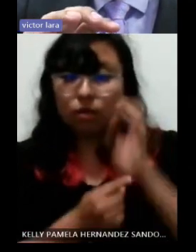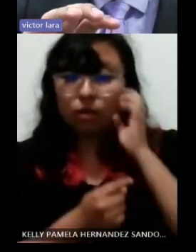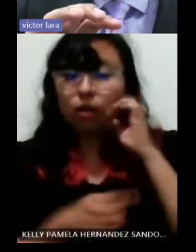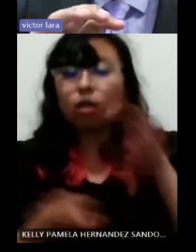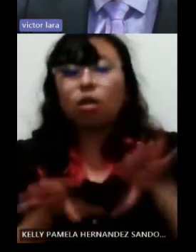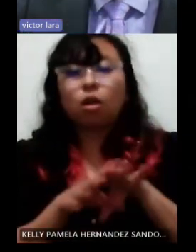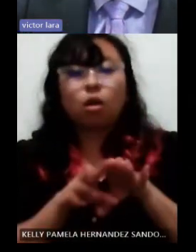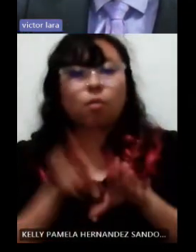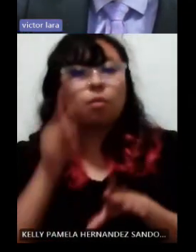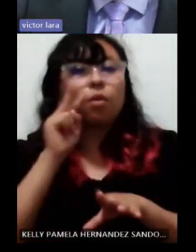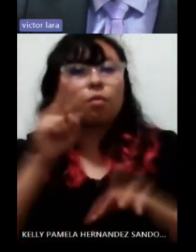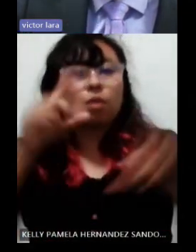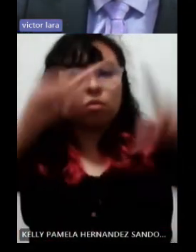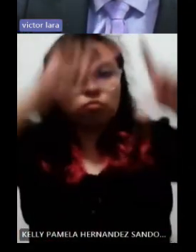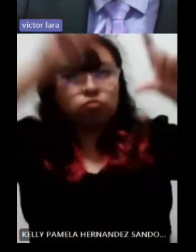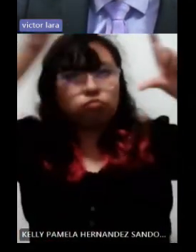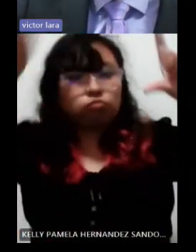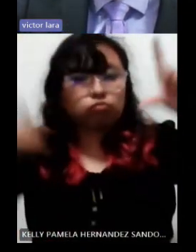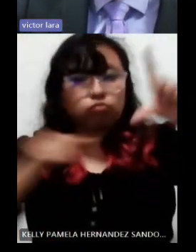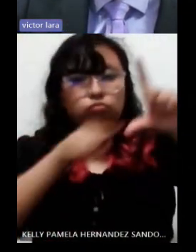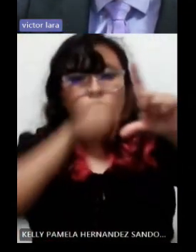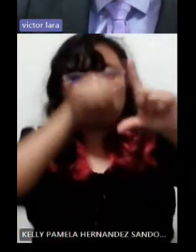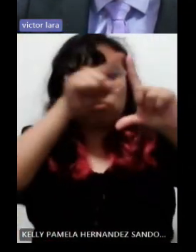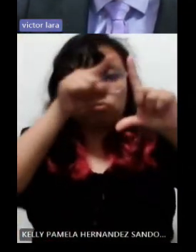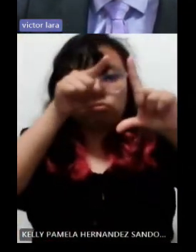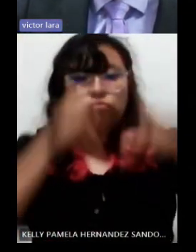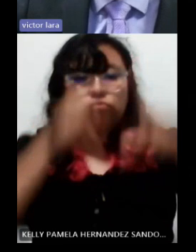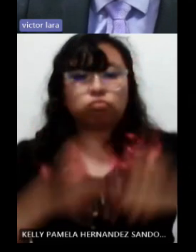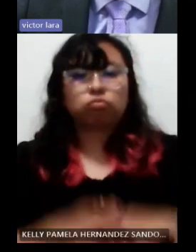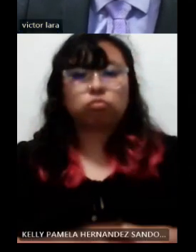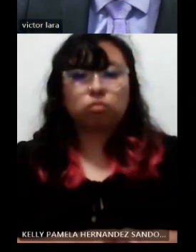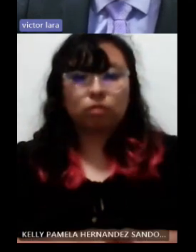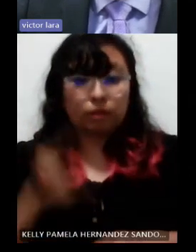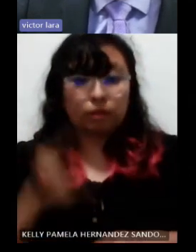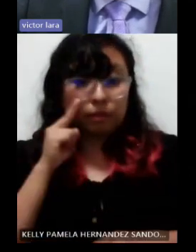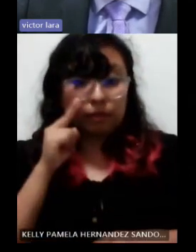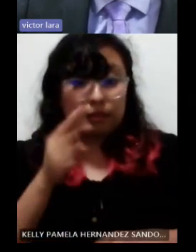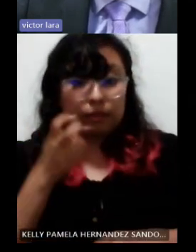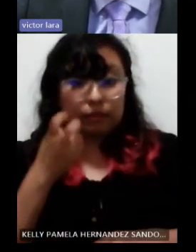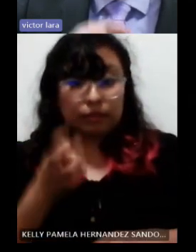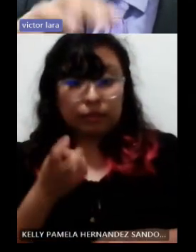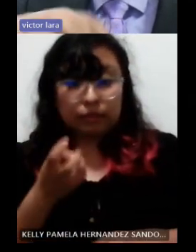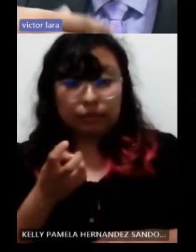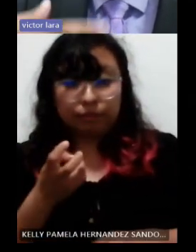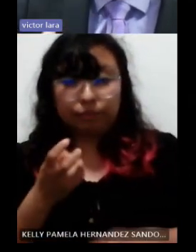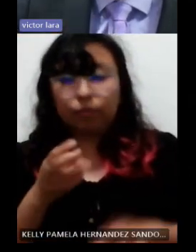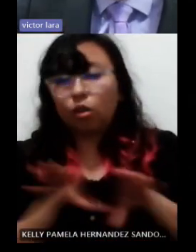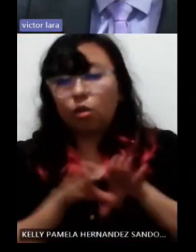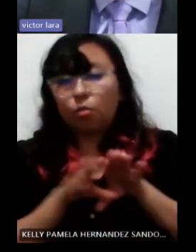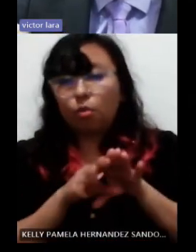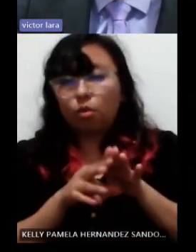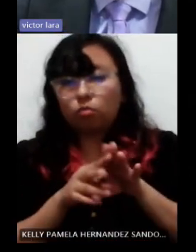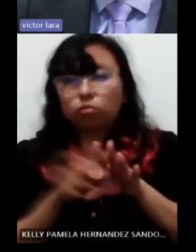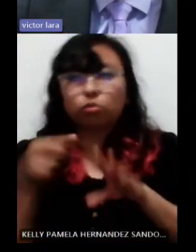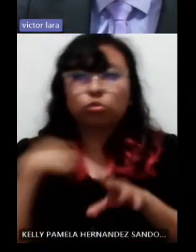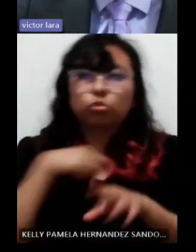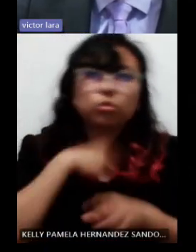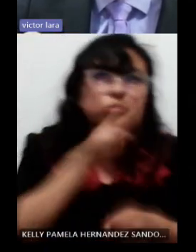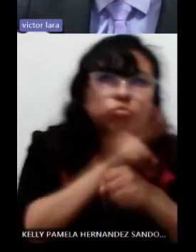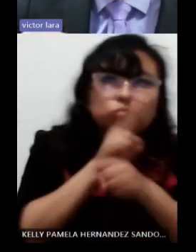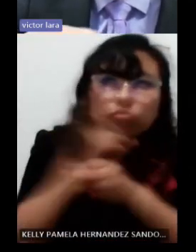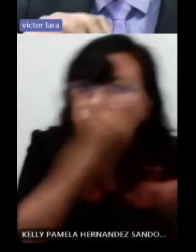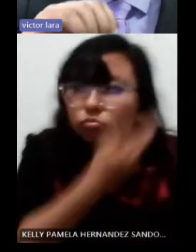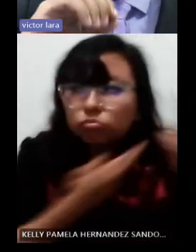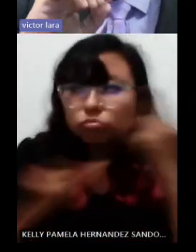en una gráfica la valoración que en este caso se realiza o que realizamos en el servicio de